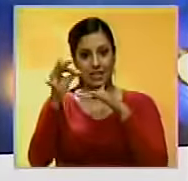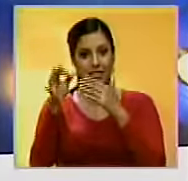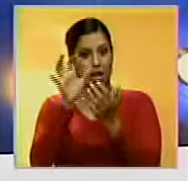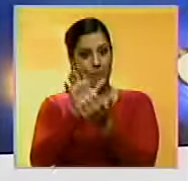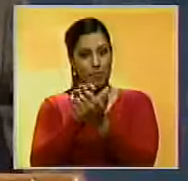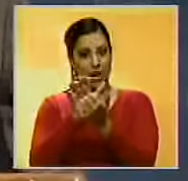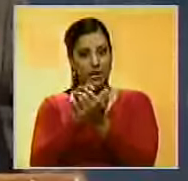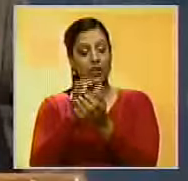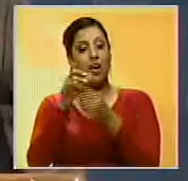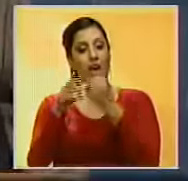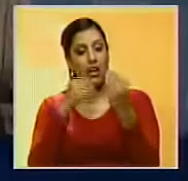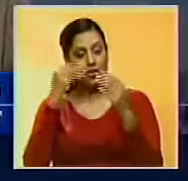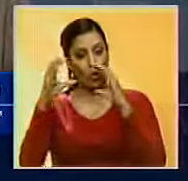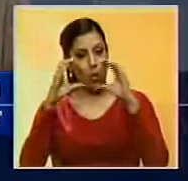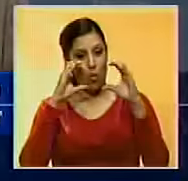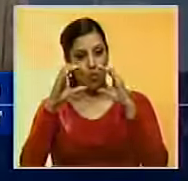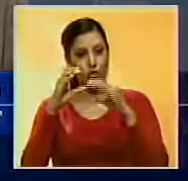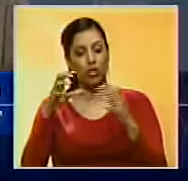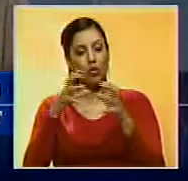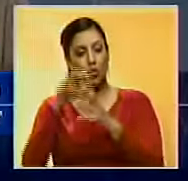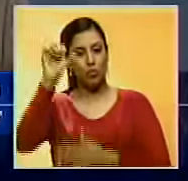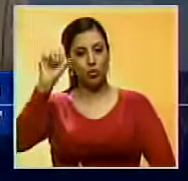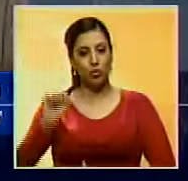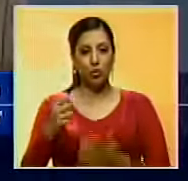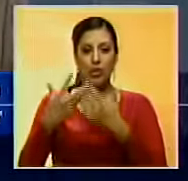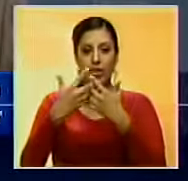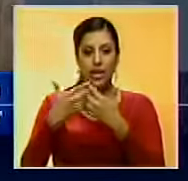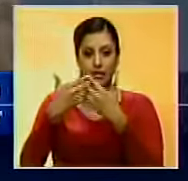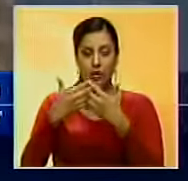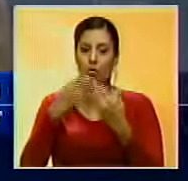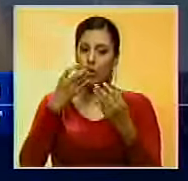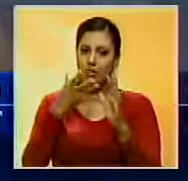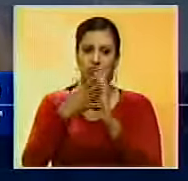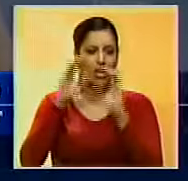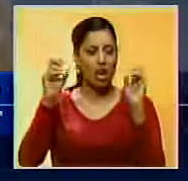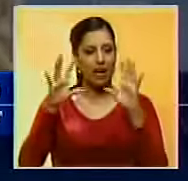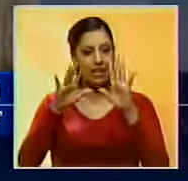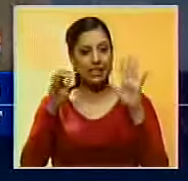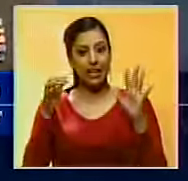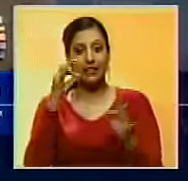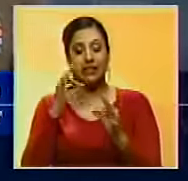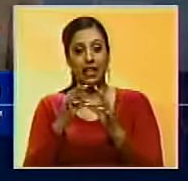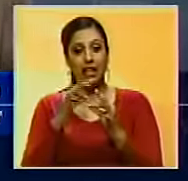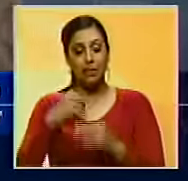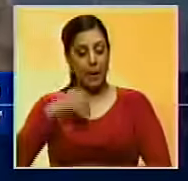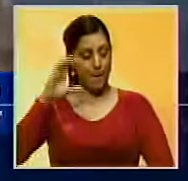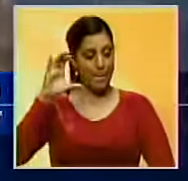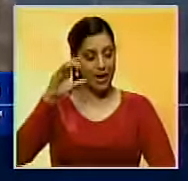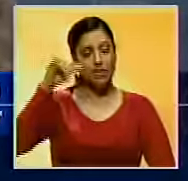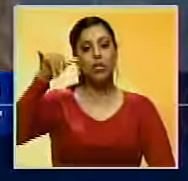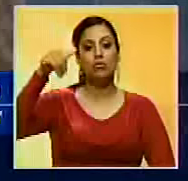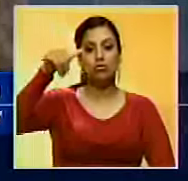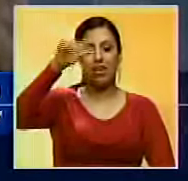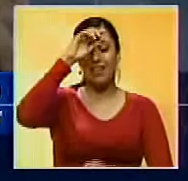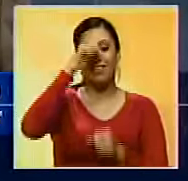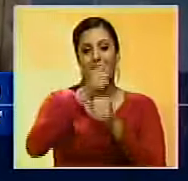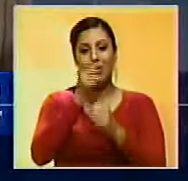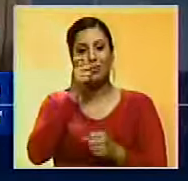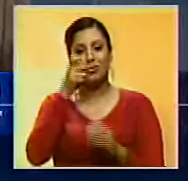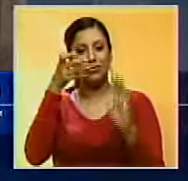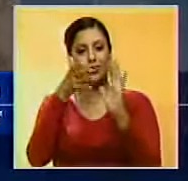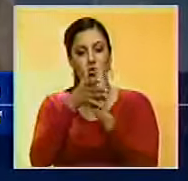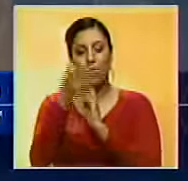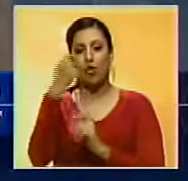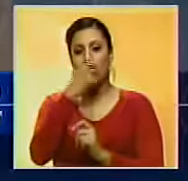Margarita. A través de un comunicado del Comando Sur de Estados Unidos, aclaró que el 16 de septiembre su país conducía una operación de monitoreo